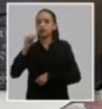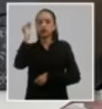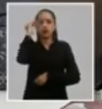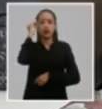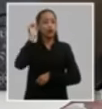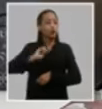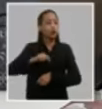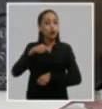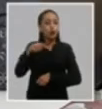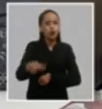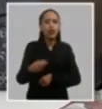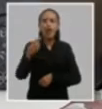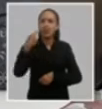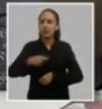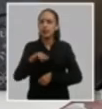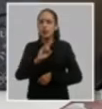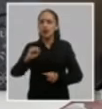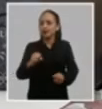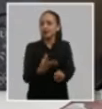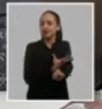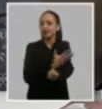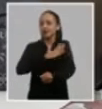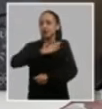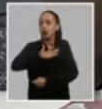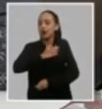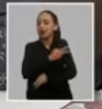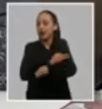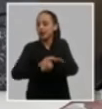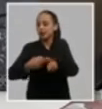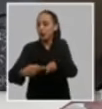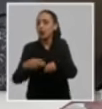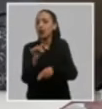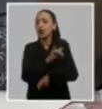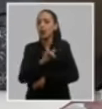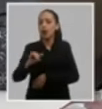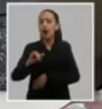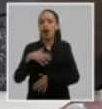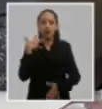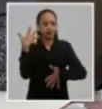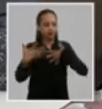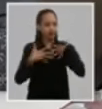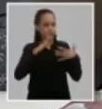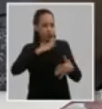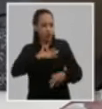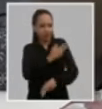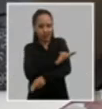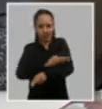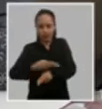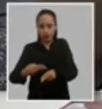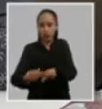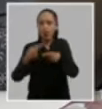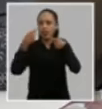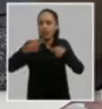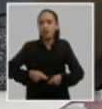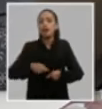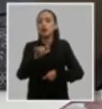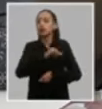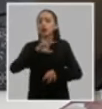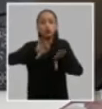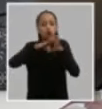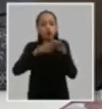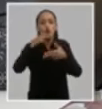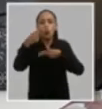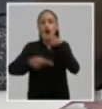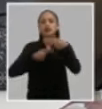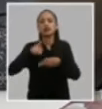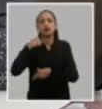inspirados por nuestra historia motivados por nuestra historia actual con apego a nuestra historia